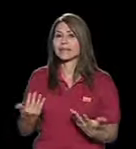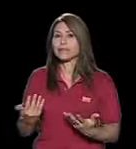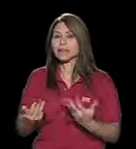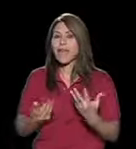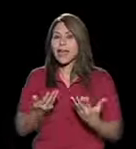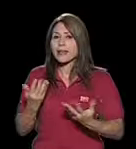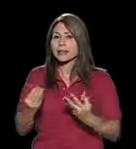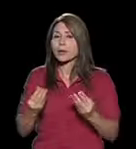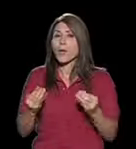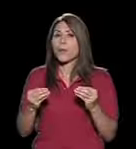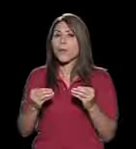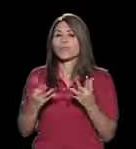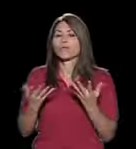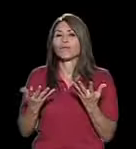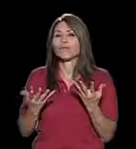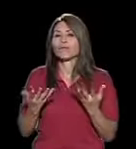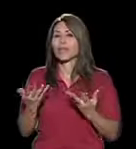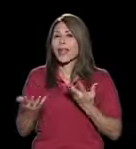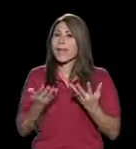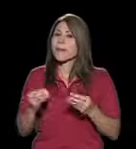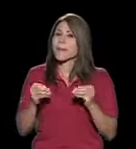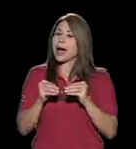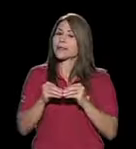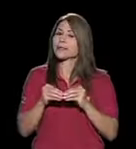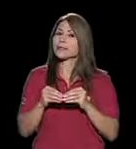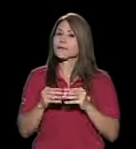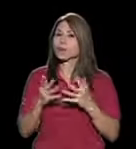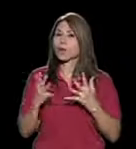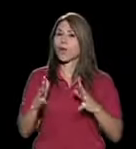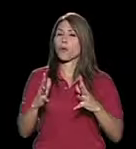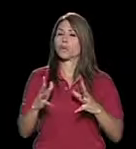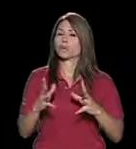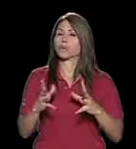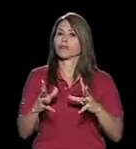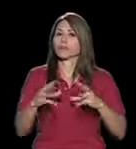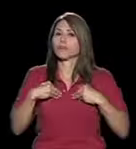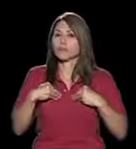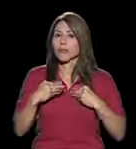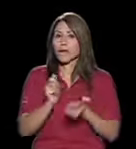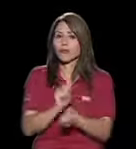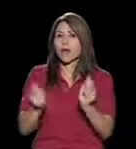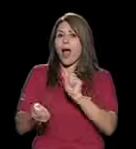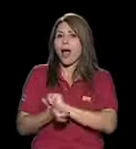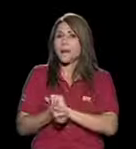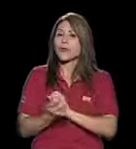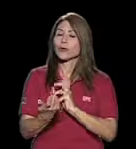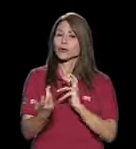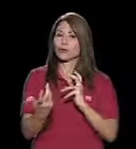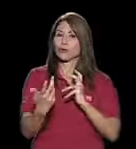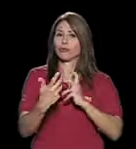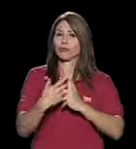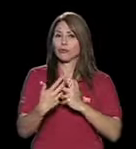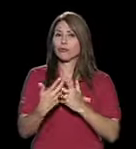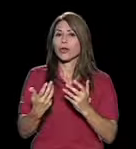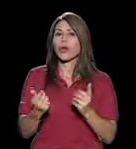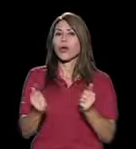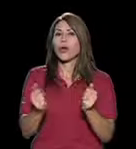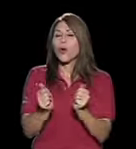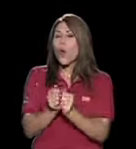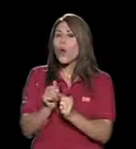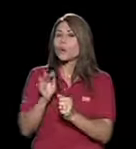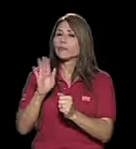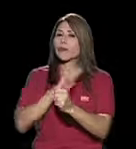una más rápida de repente aceptación de esos cambios a partir de esa misma